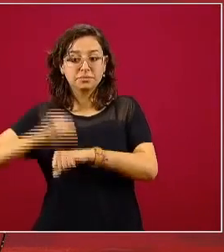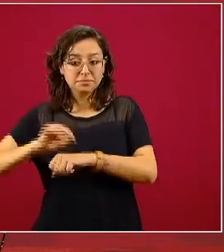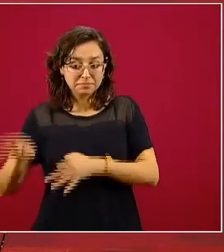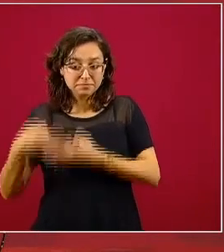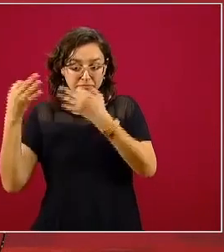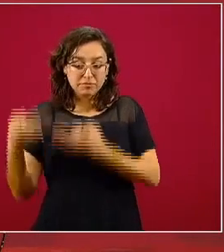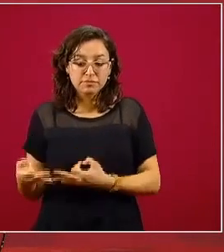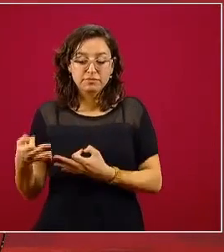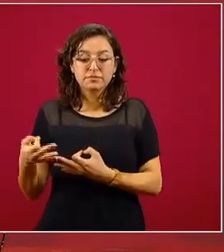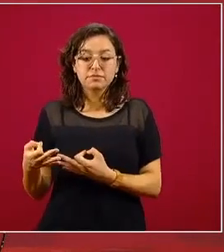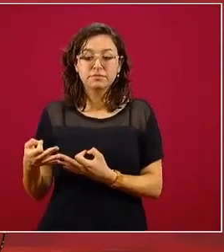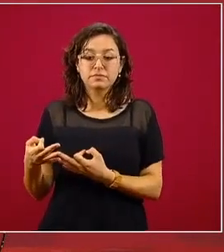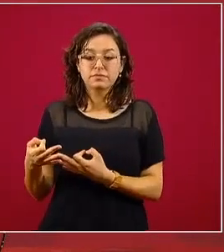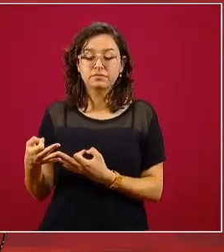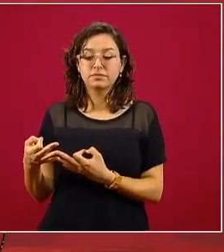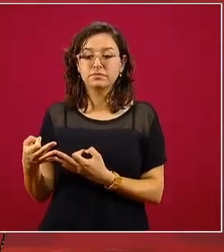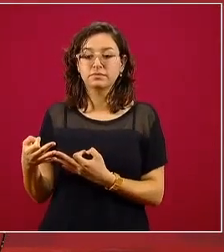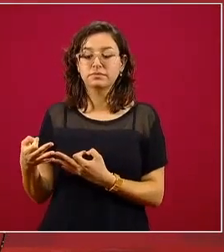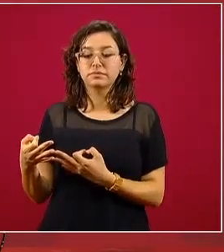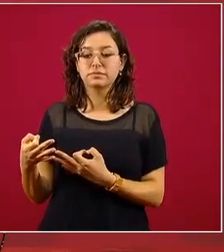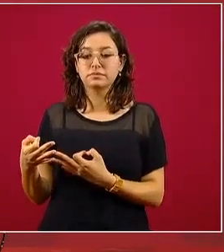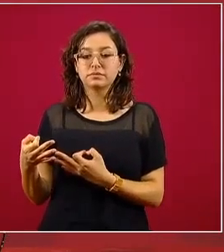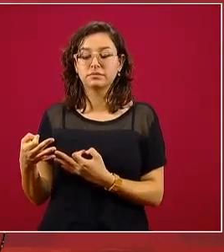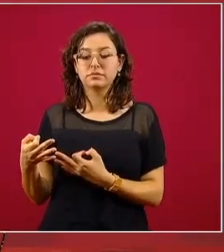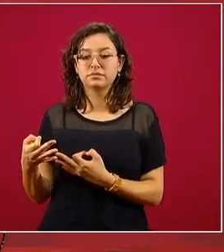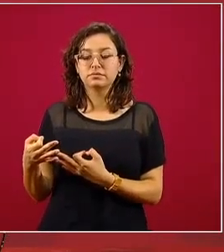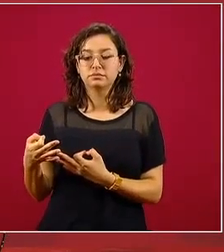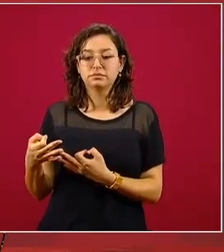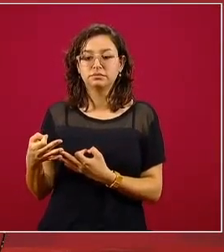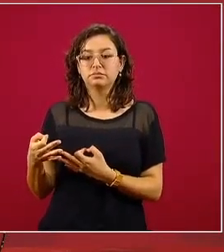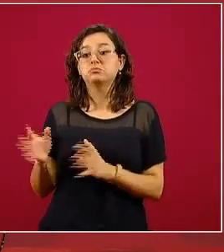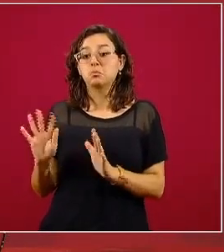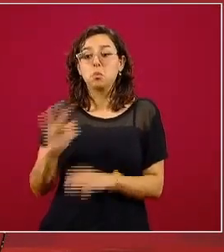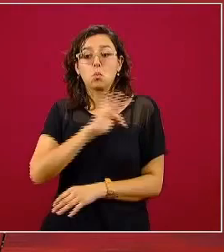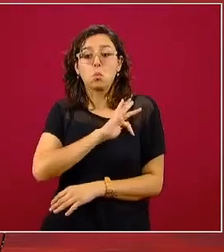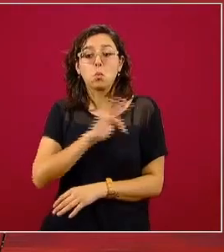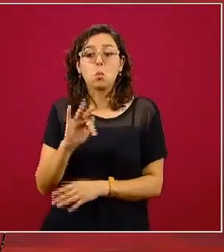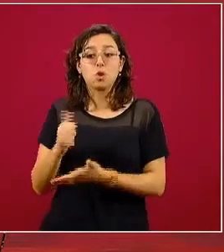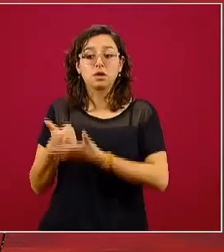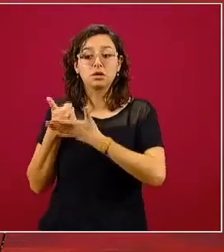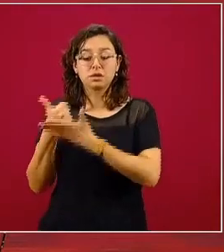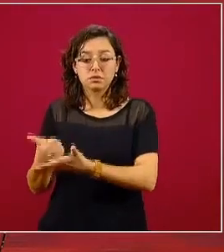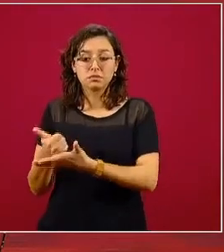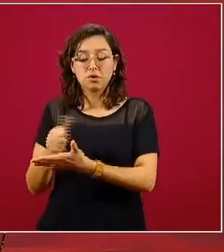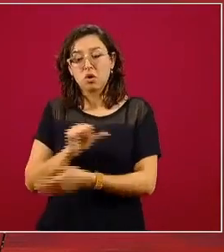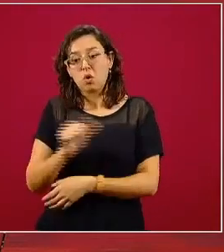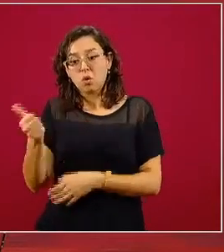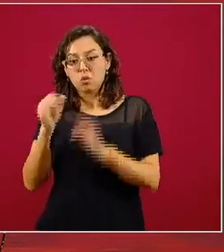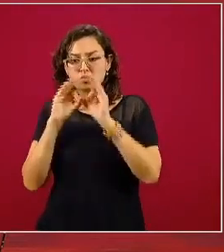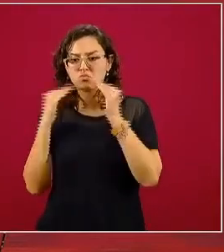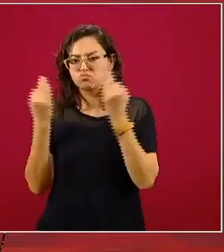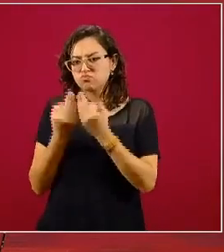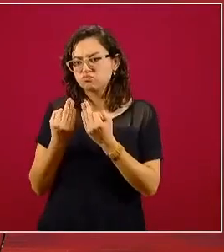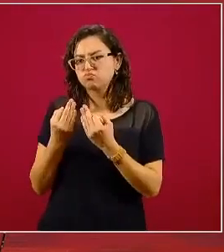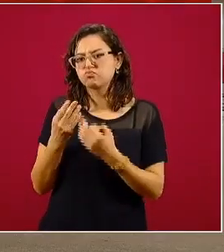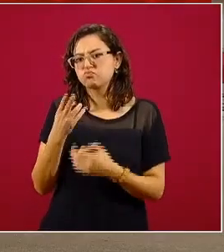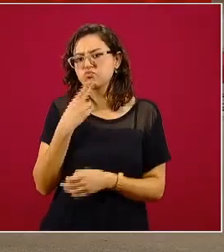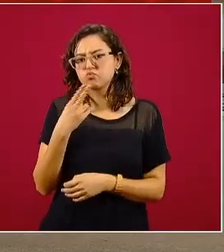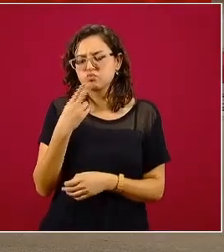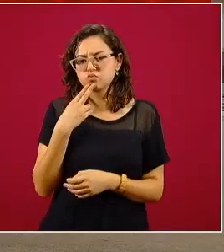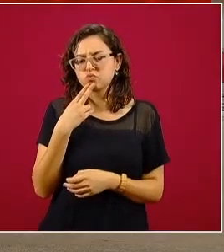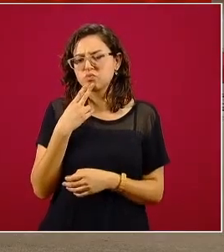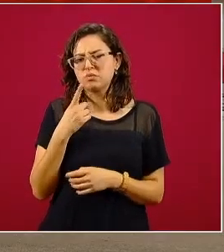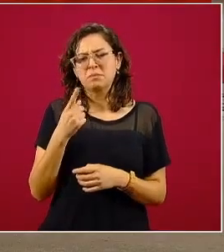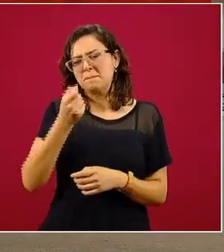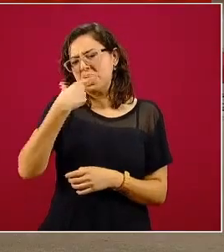sanitaria, como se llama formalmente en México y que podrían tener otras indicaciones novedosas. Hemos hablado de